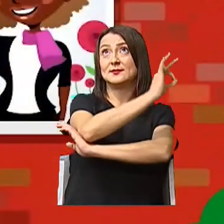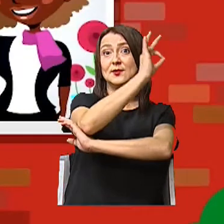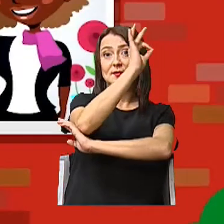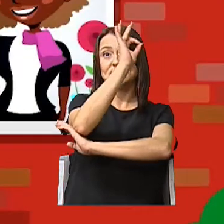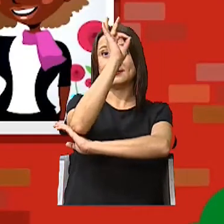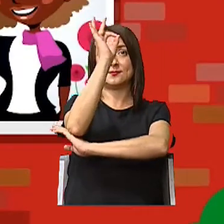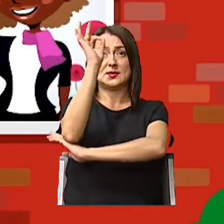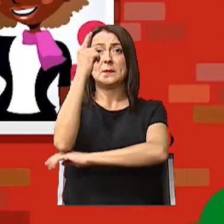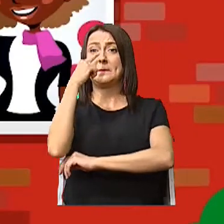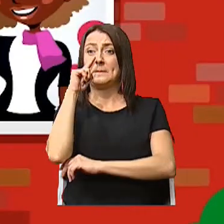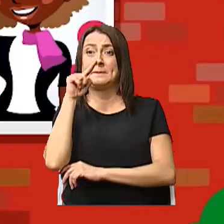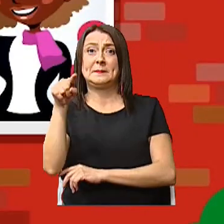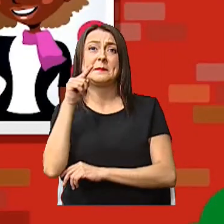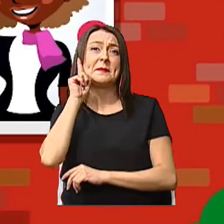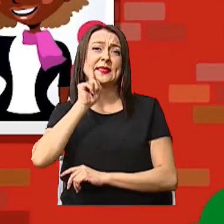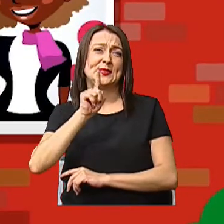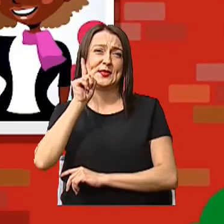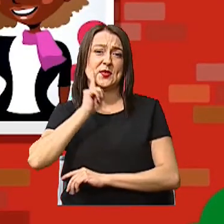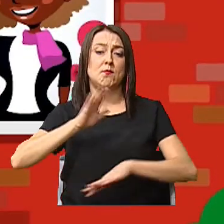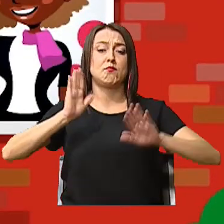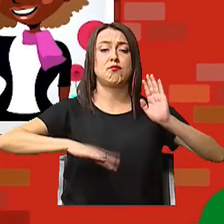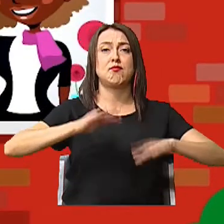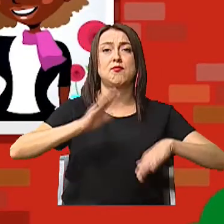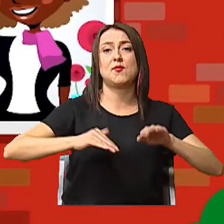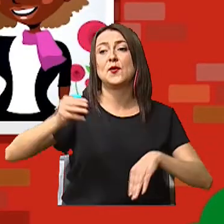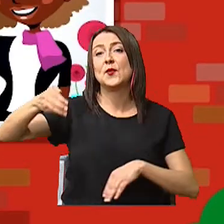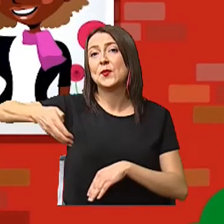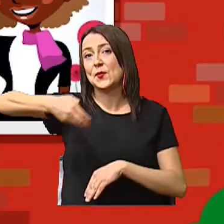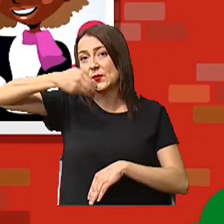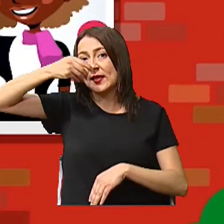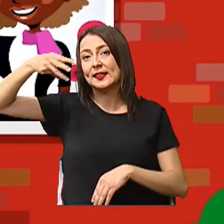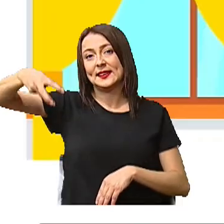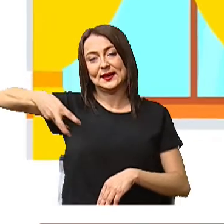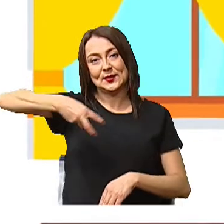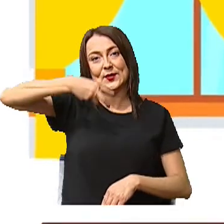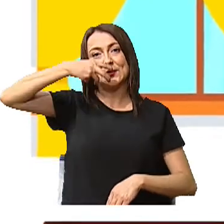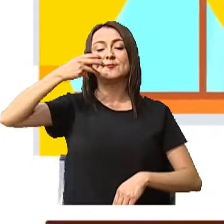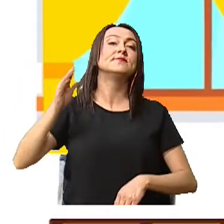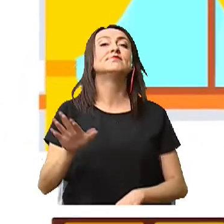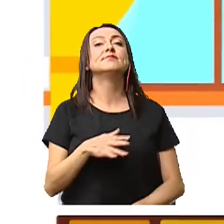Sale el pinocho tocando tambor con una cuchara y un tenedor